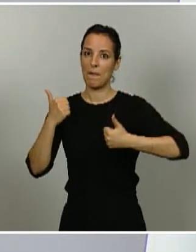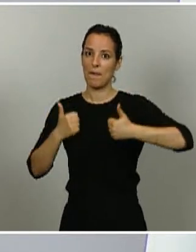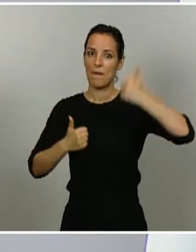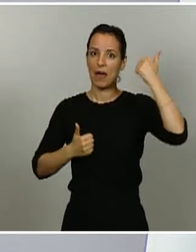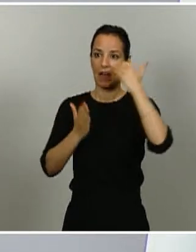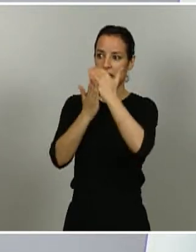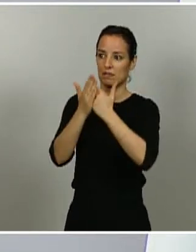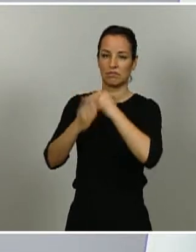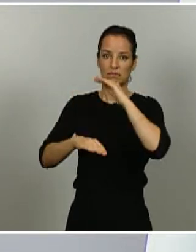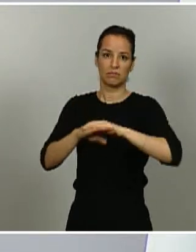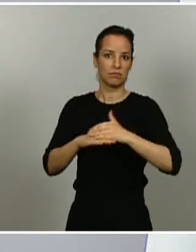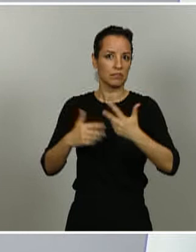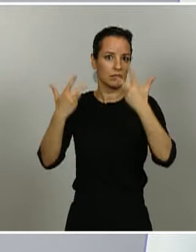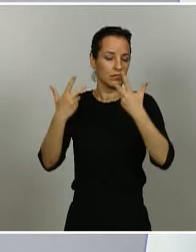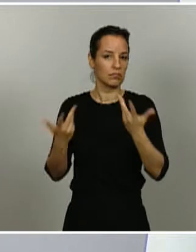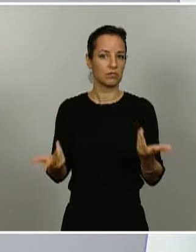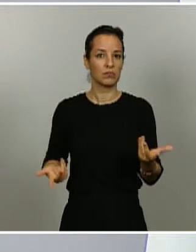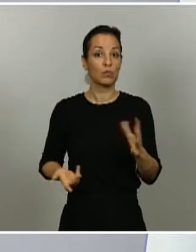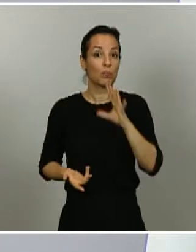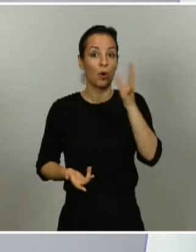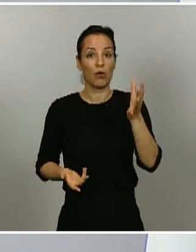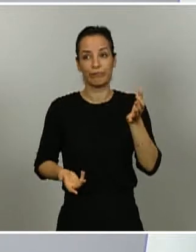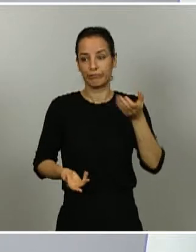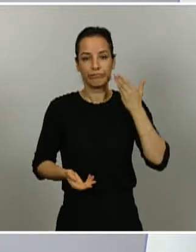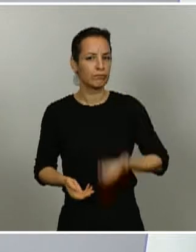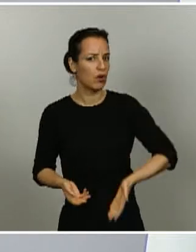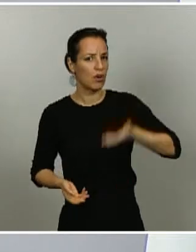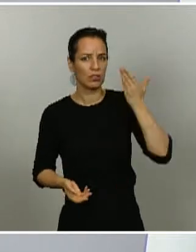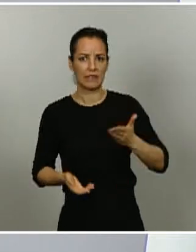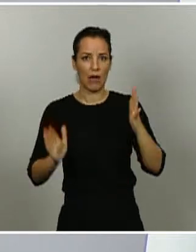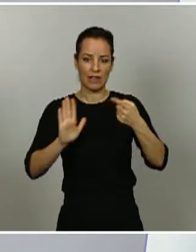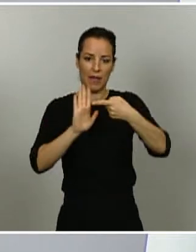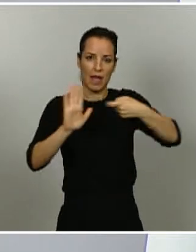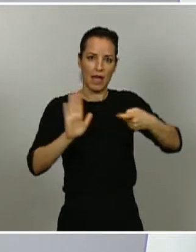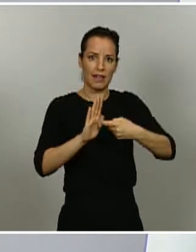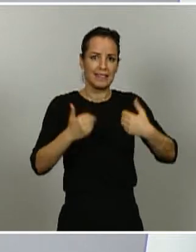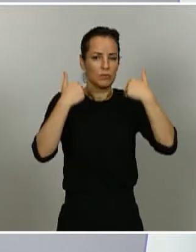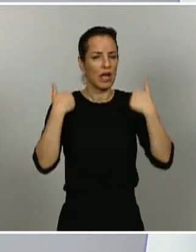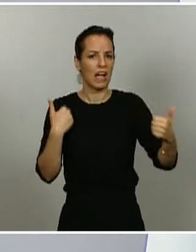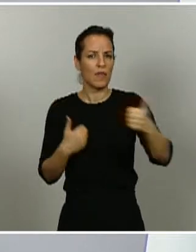porque, en fin, es relevante, muy relevante en esta etapa de desescalada. Respecto a las